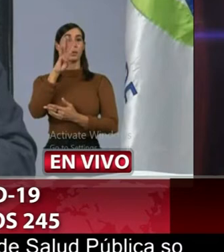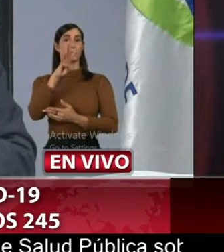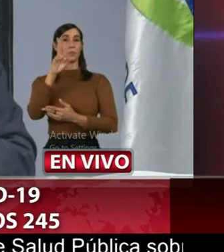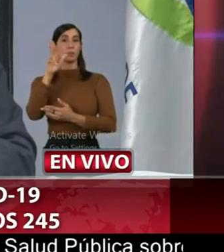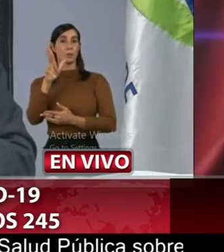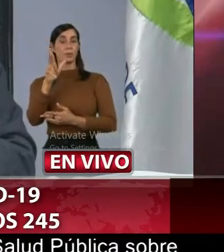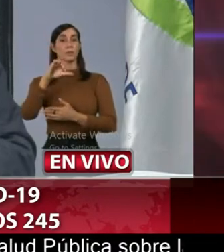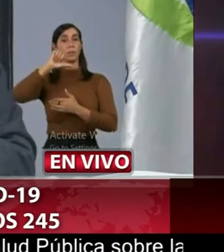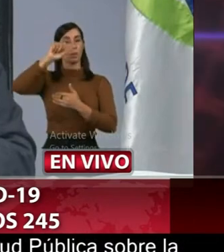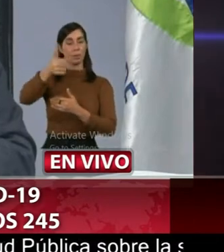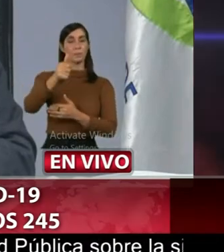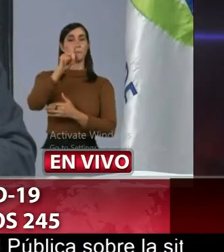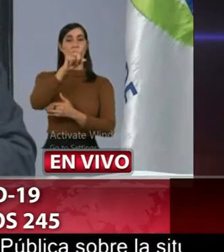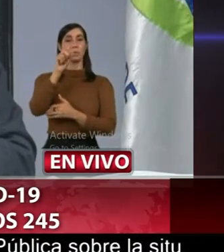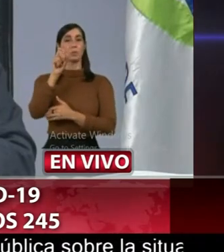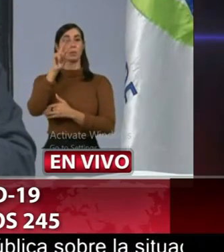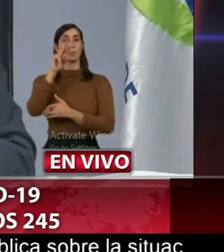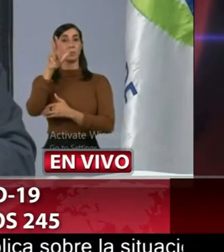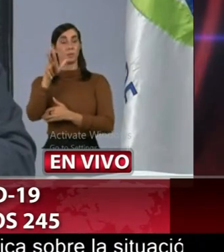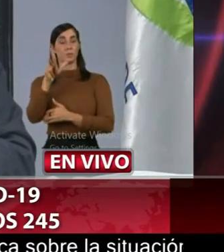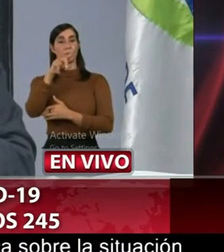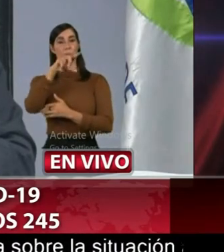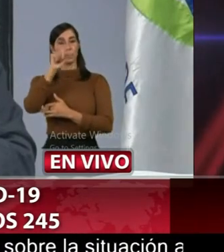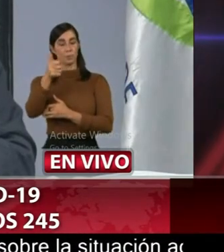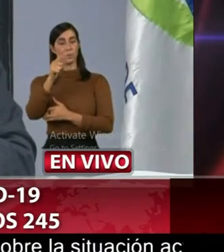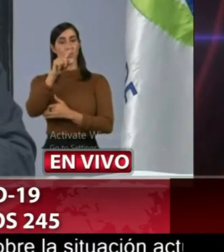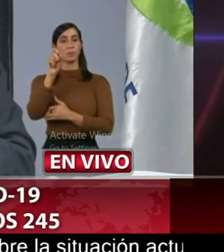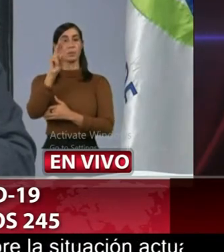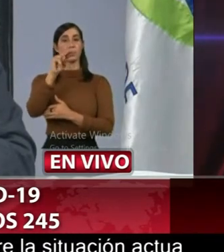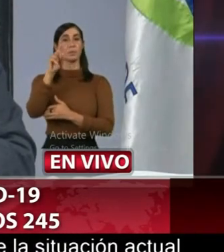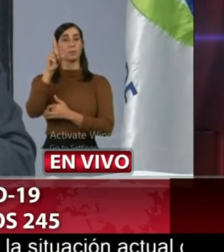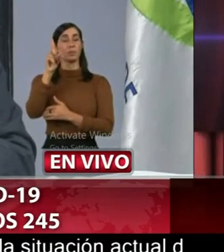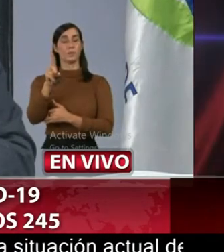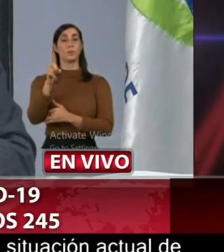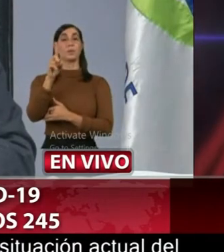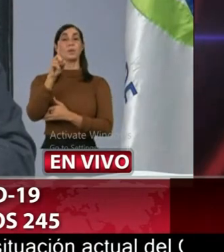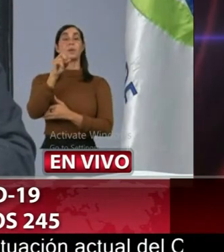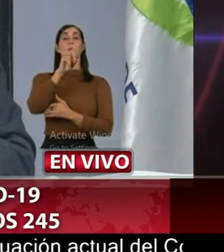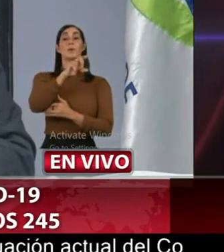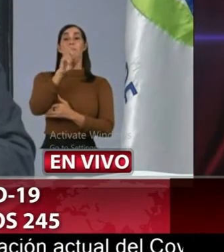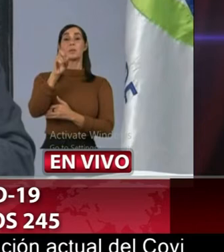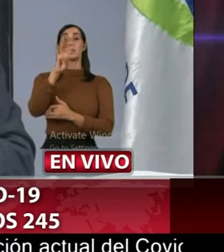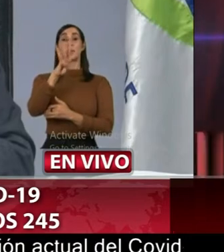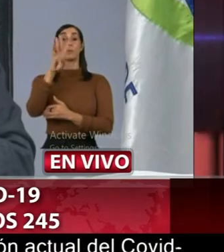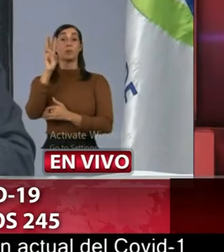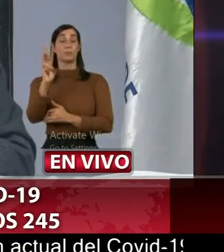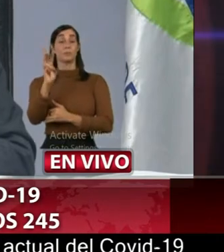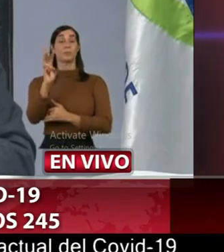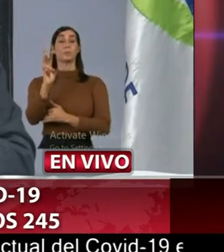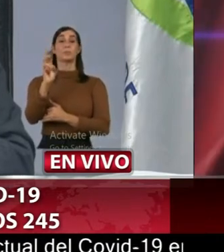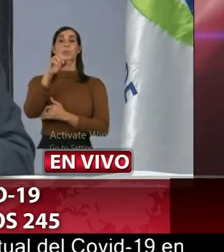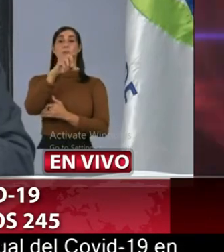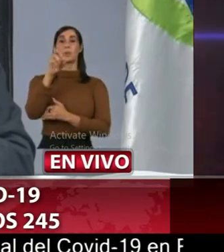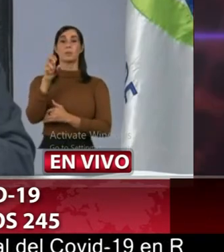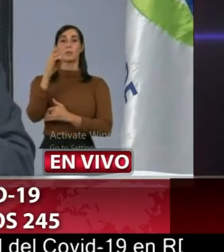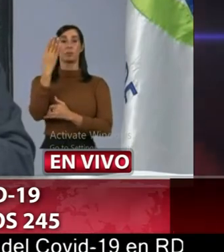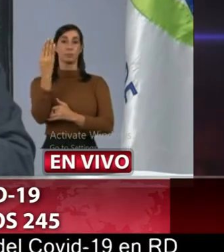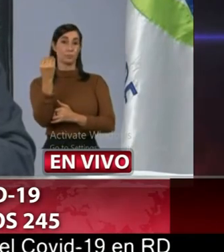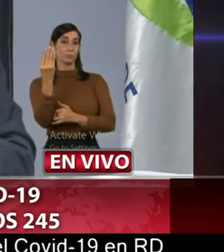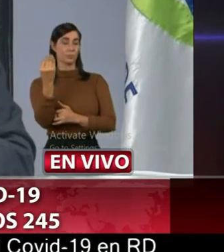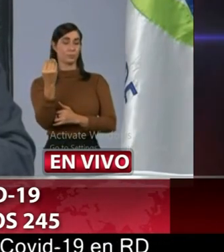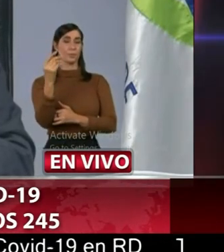ciento veinticuatro ciento veintiuno ciento cuarenta y cuarenta y seis ciento